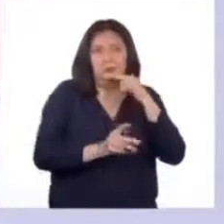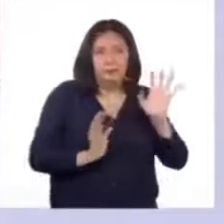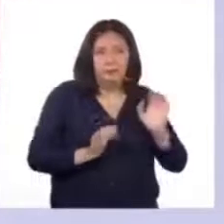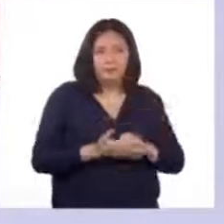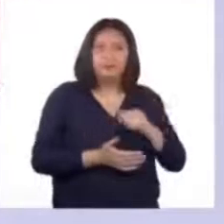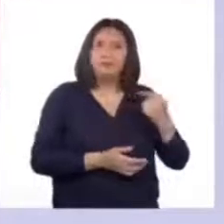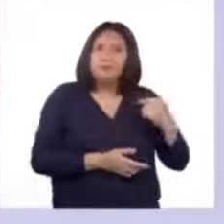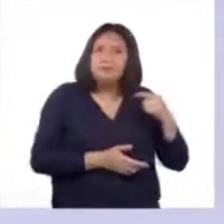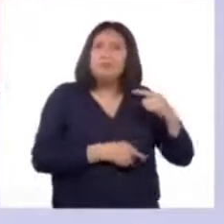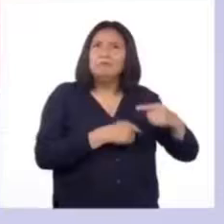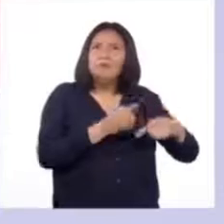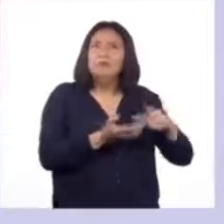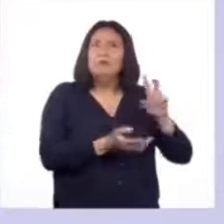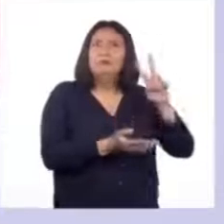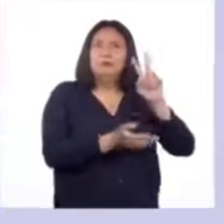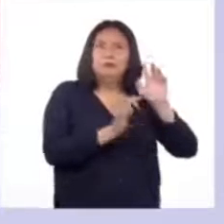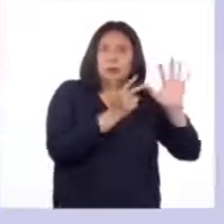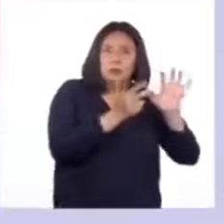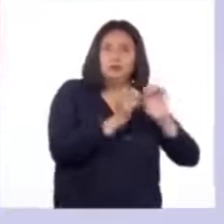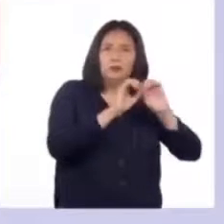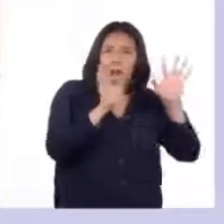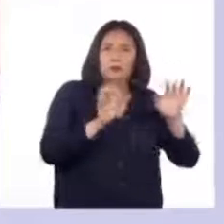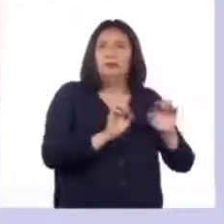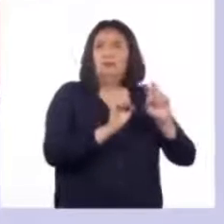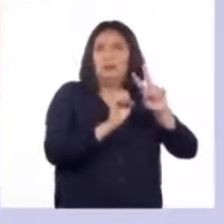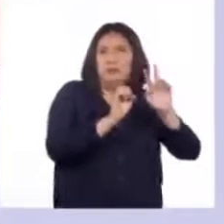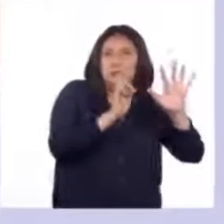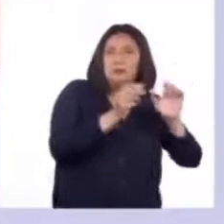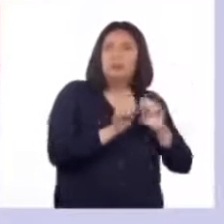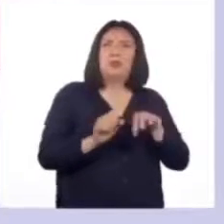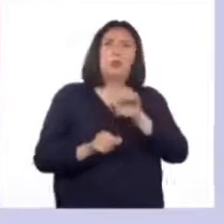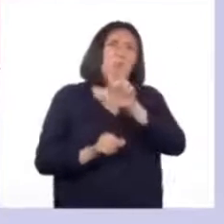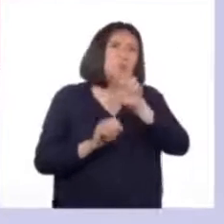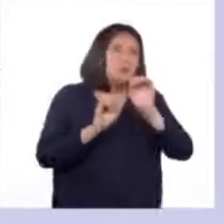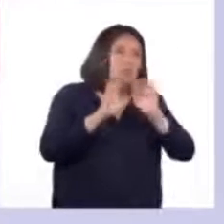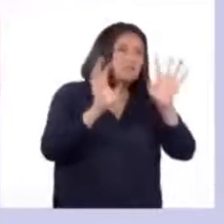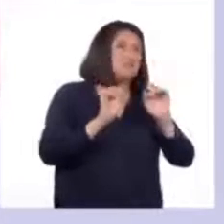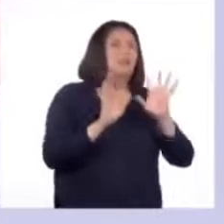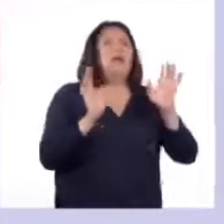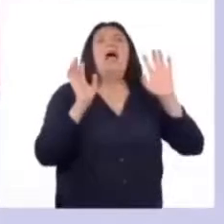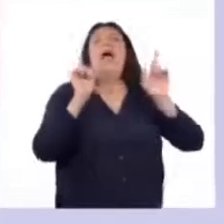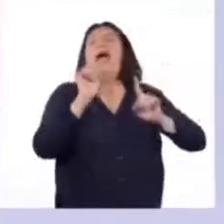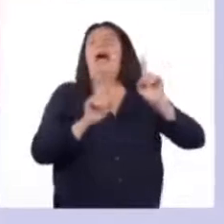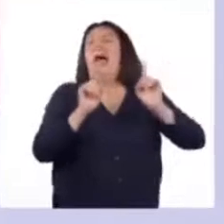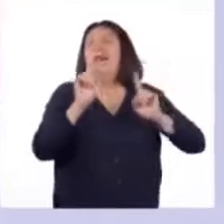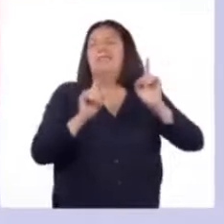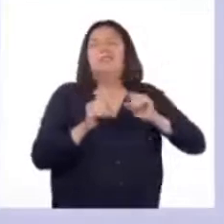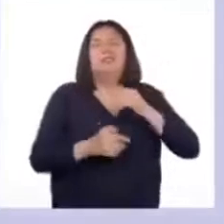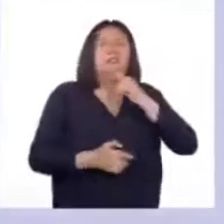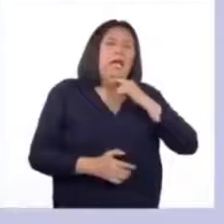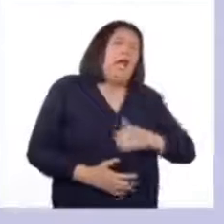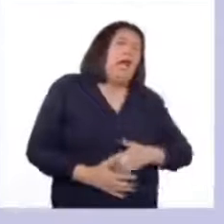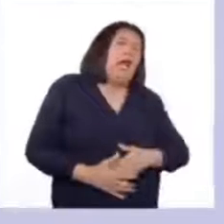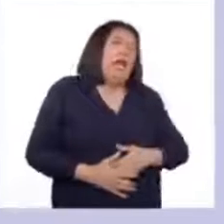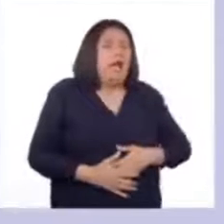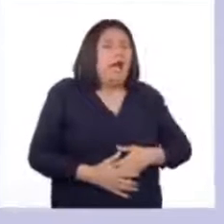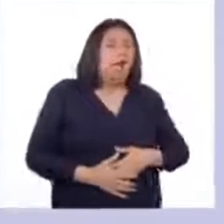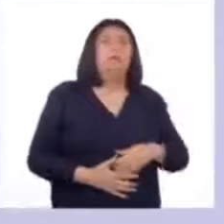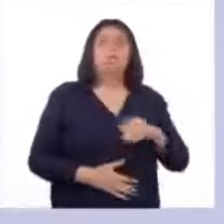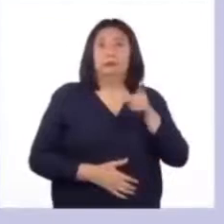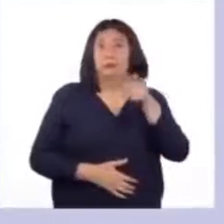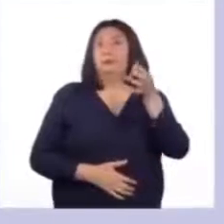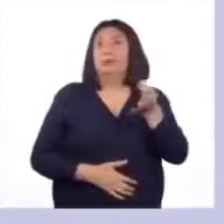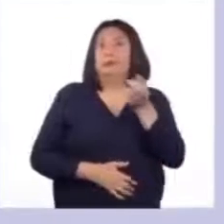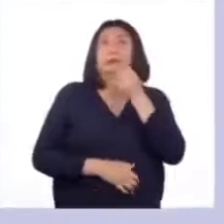Esto se repite cada 28 a 30 días. A veces suele presentarse acompañado de cólicos. Es cierto,